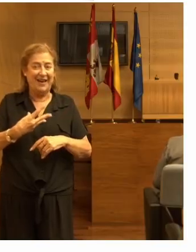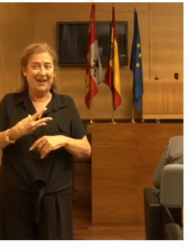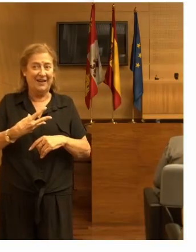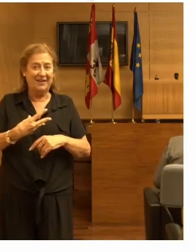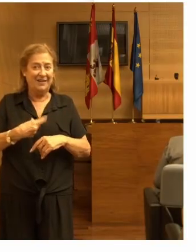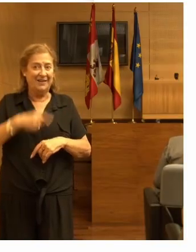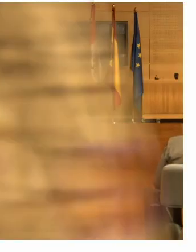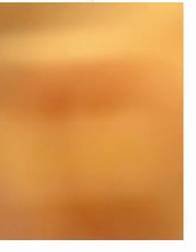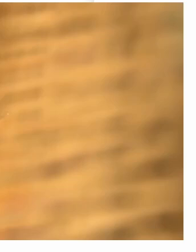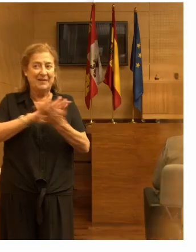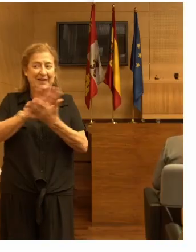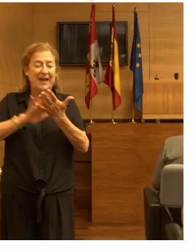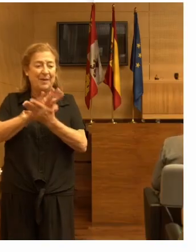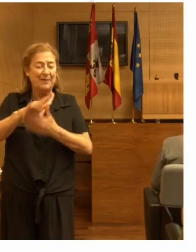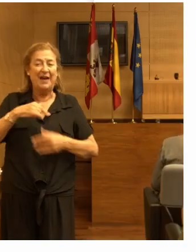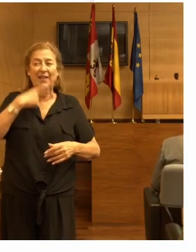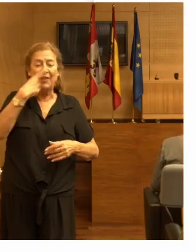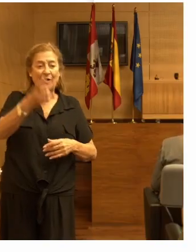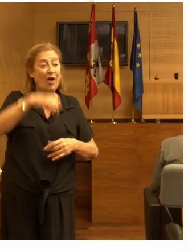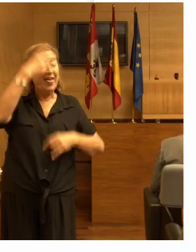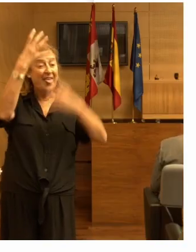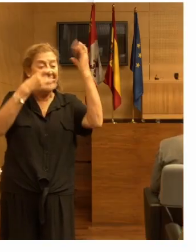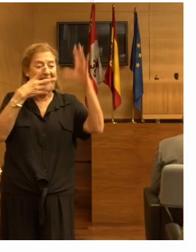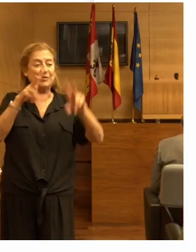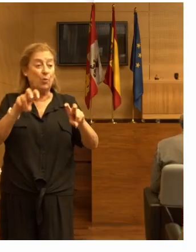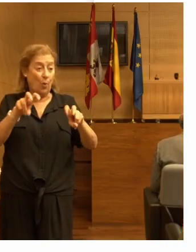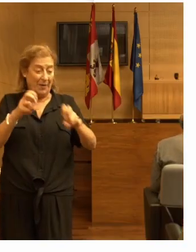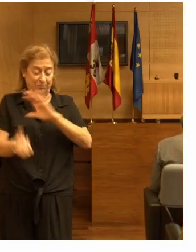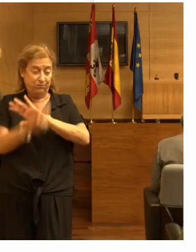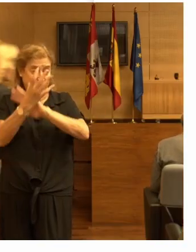voy a hablar, como digo, de ideas nuevas, emergentes.